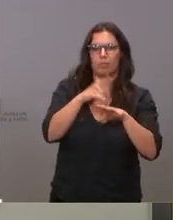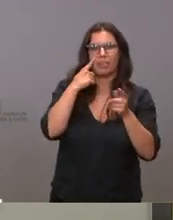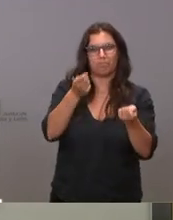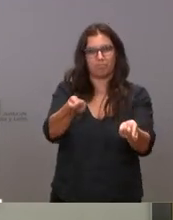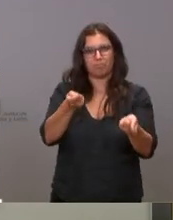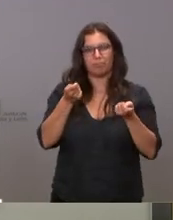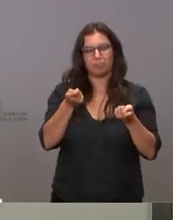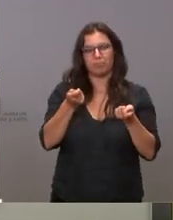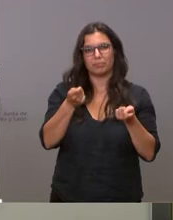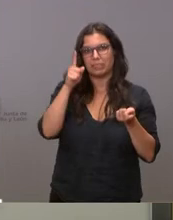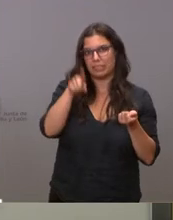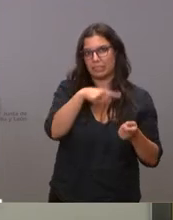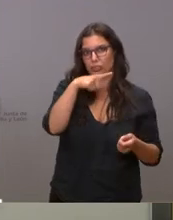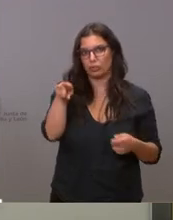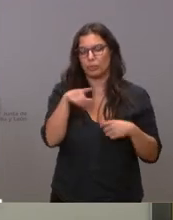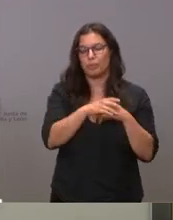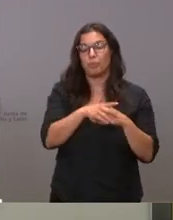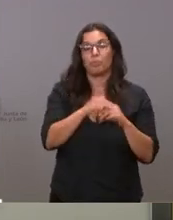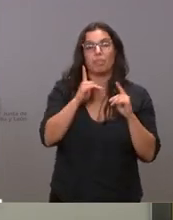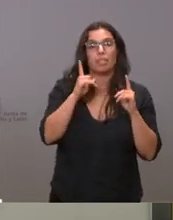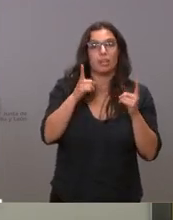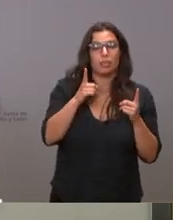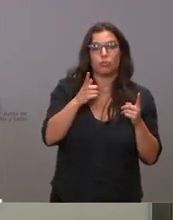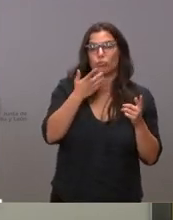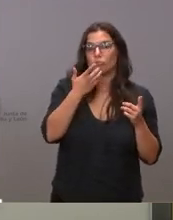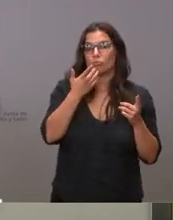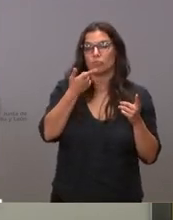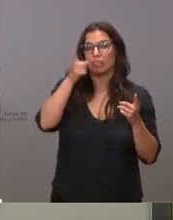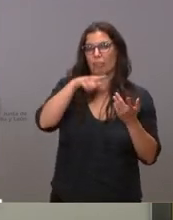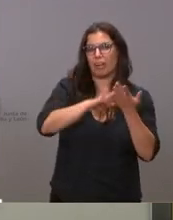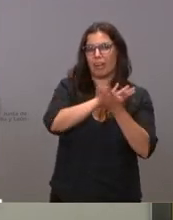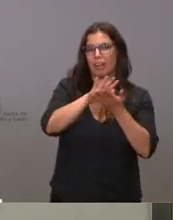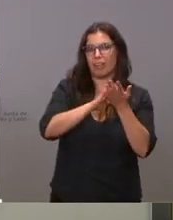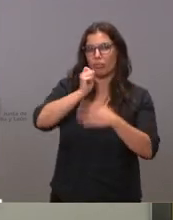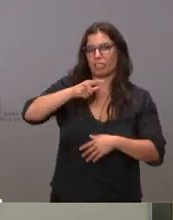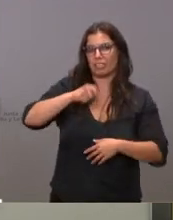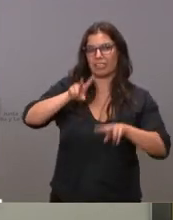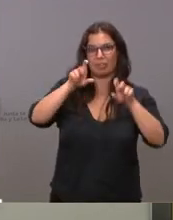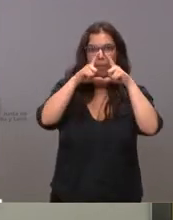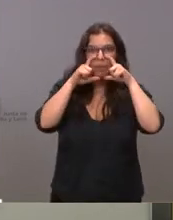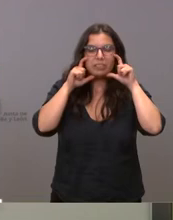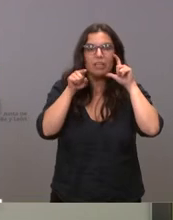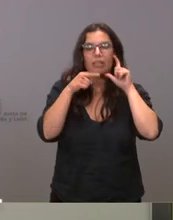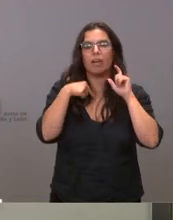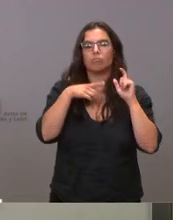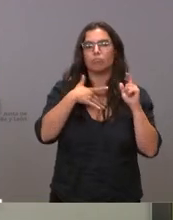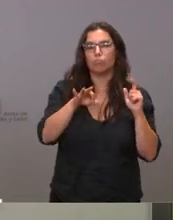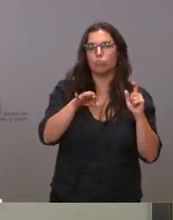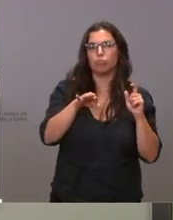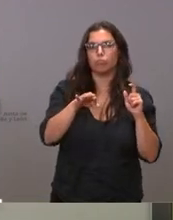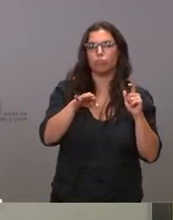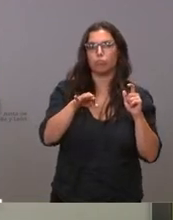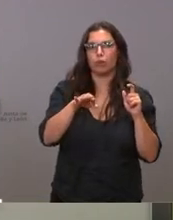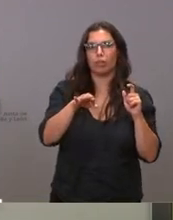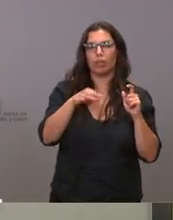escalada de contagios y en cualquier caso se ha hablado mucho también del tema de las mascarillas el gobierno sería partidario de Castilla y León